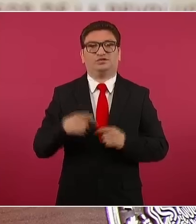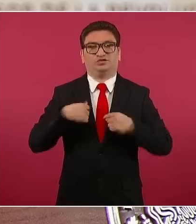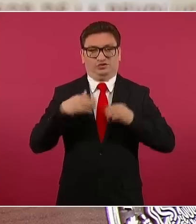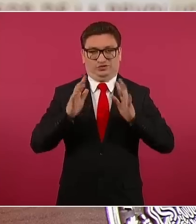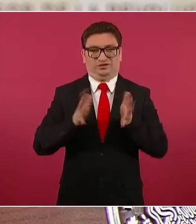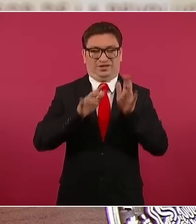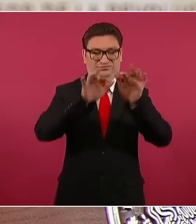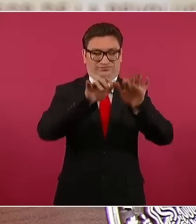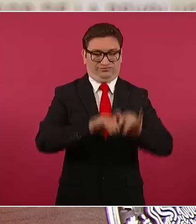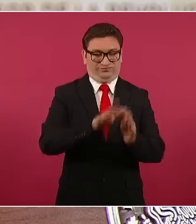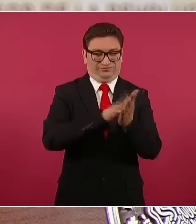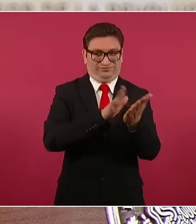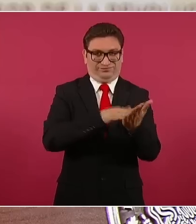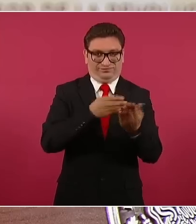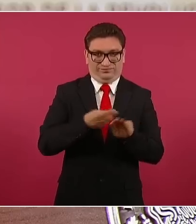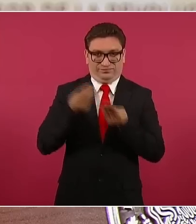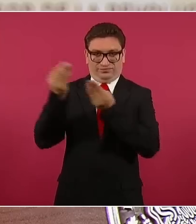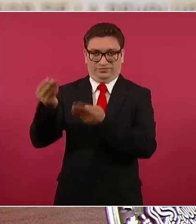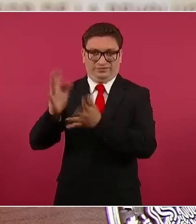documento.